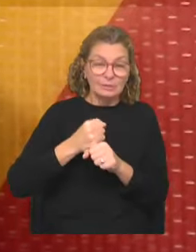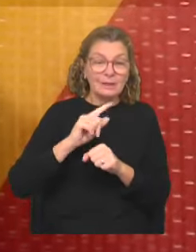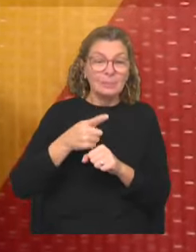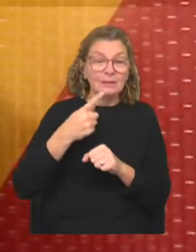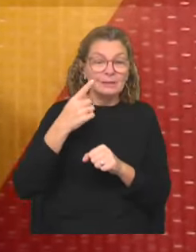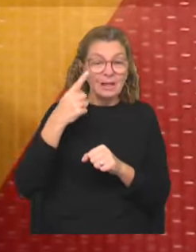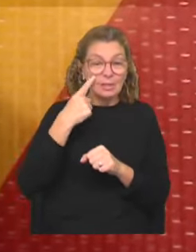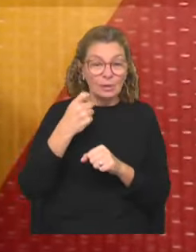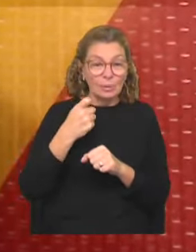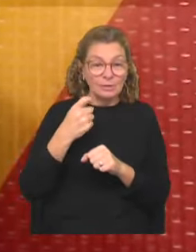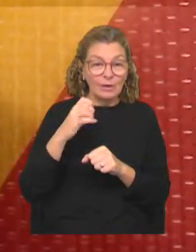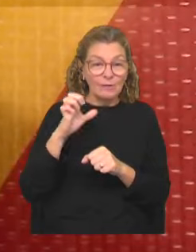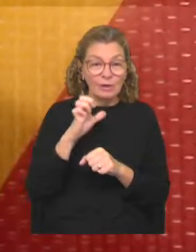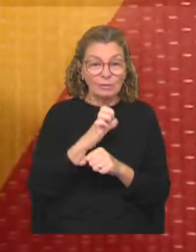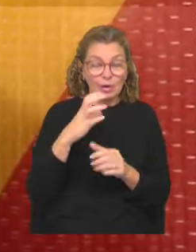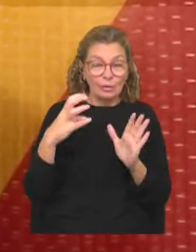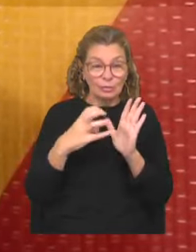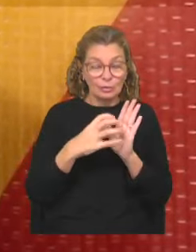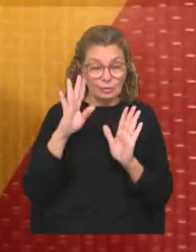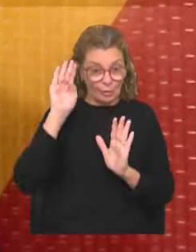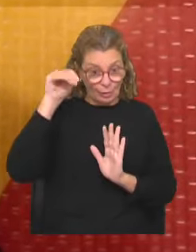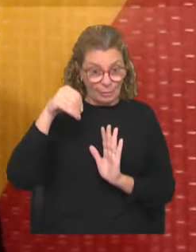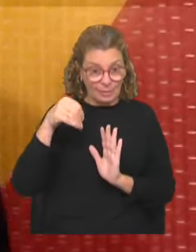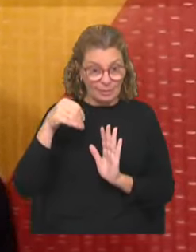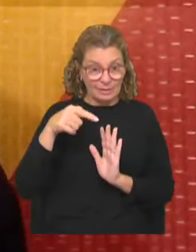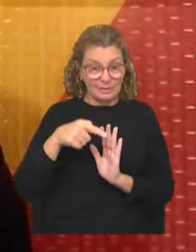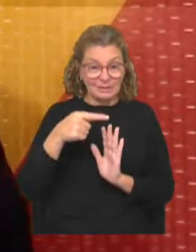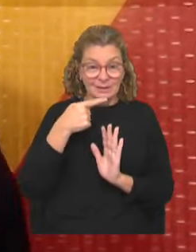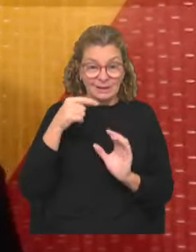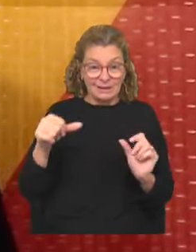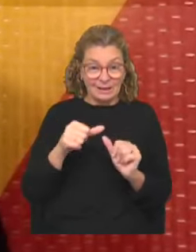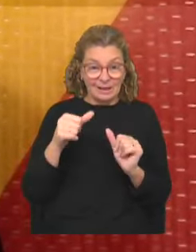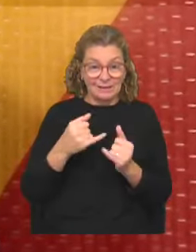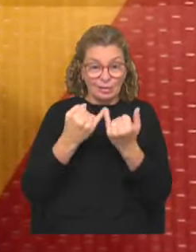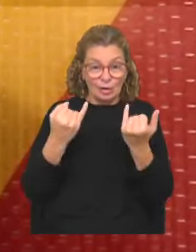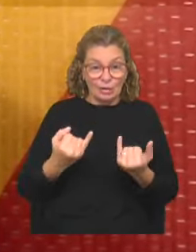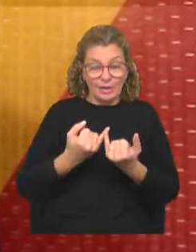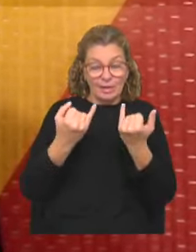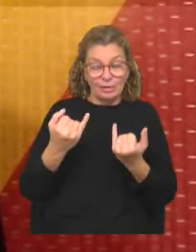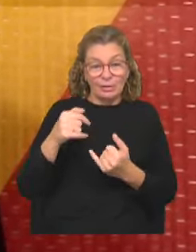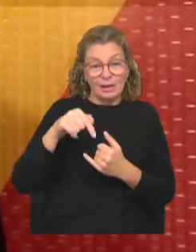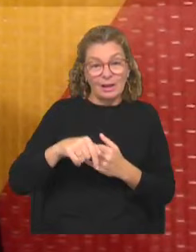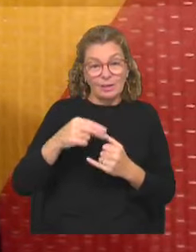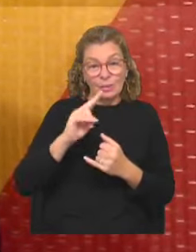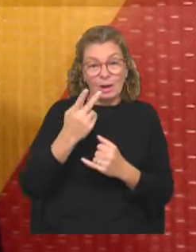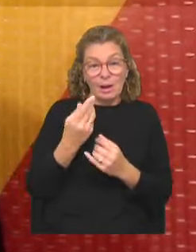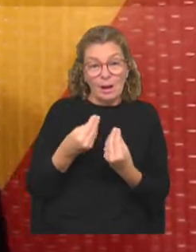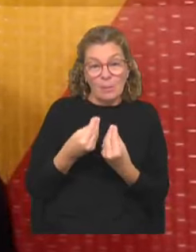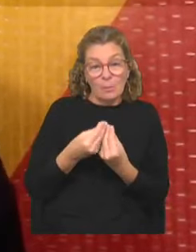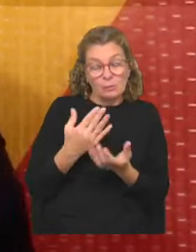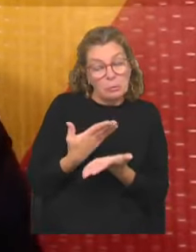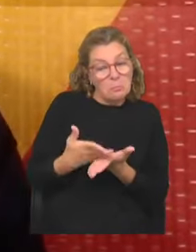supieron que eso es una violación a la Constitución de la República flagrante que se hace todos los días en este país y que parece que a muchos no